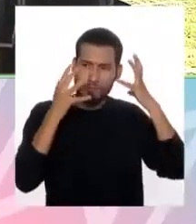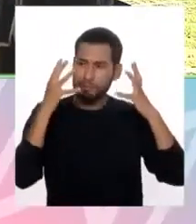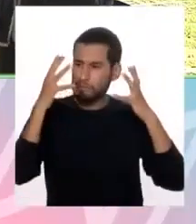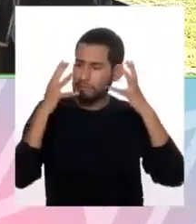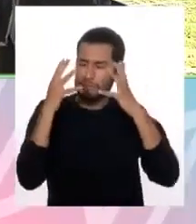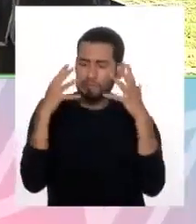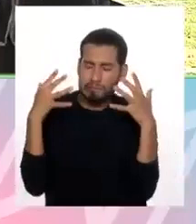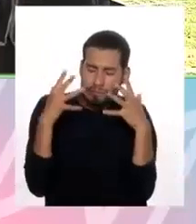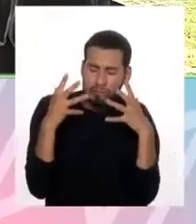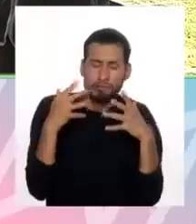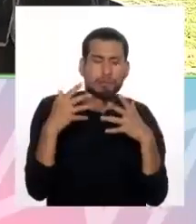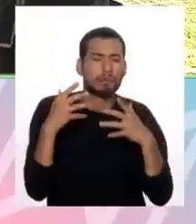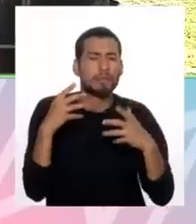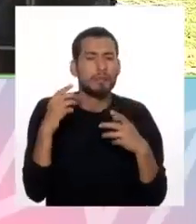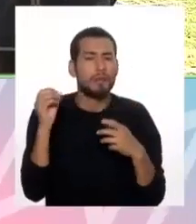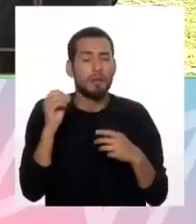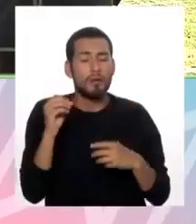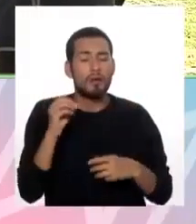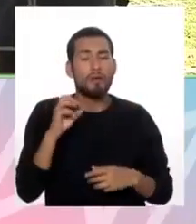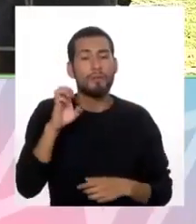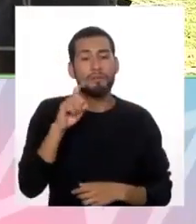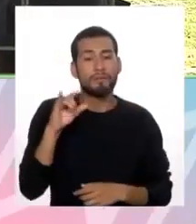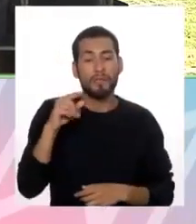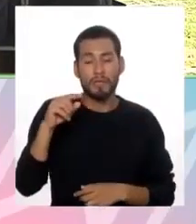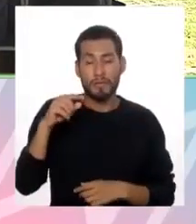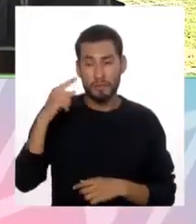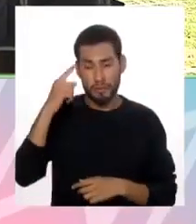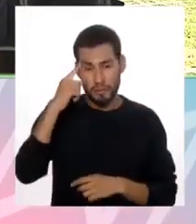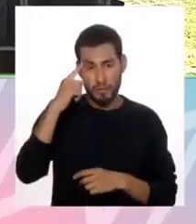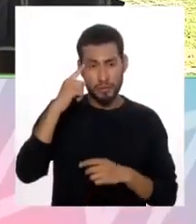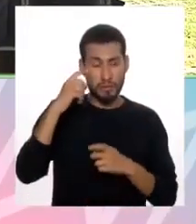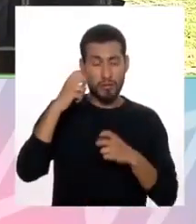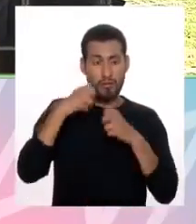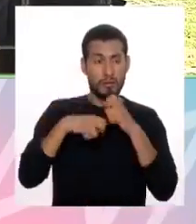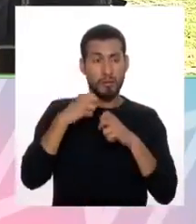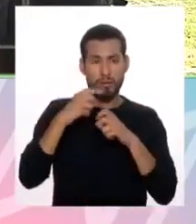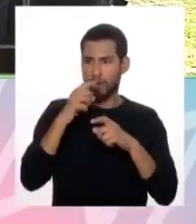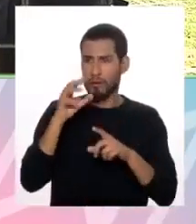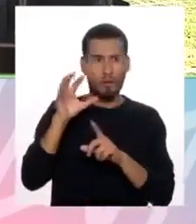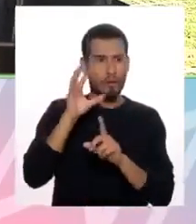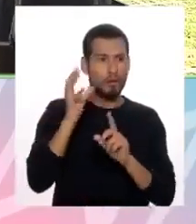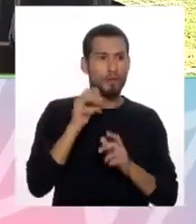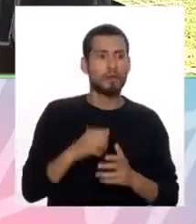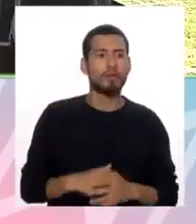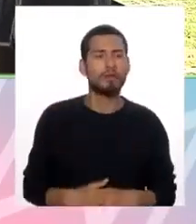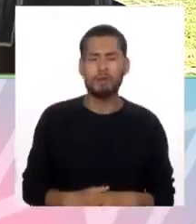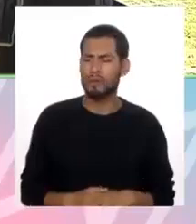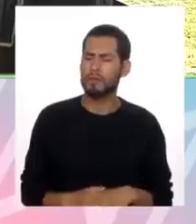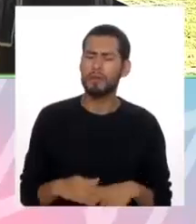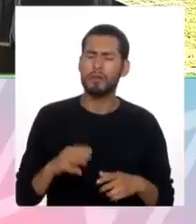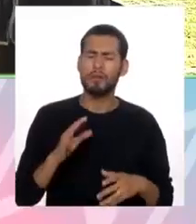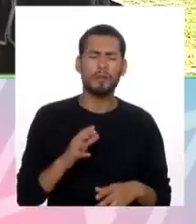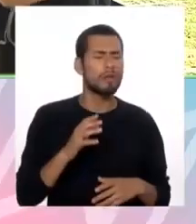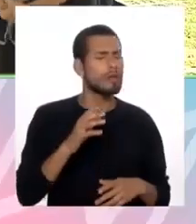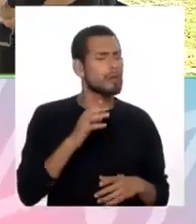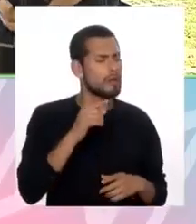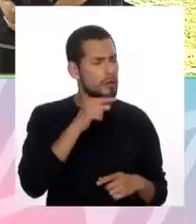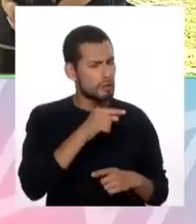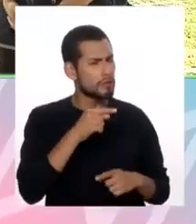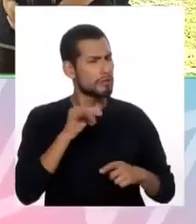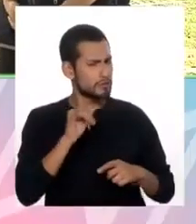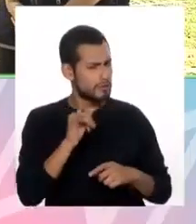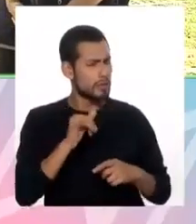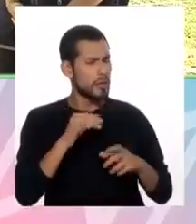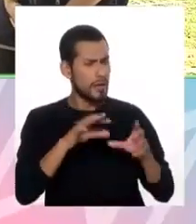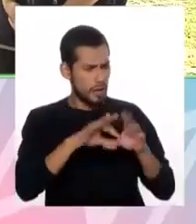problemas psicóticos, tipo esquizofrenia, que son los más prevalentes. Hablando del diagnóstico, Natalia, ¿ustedes también